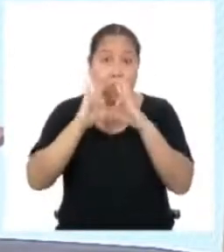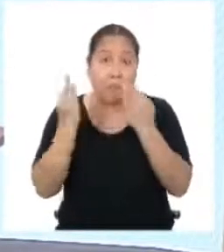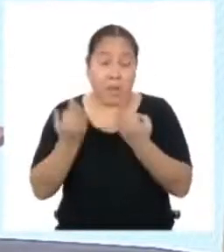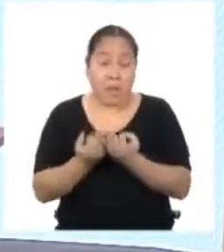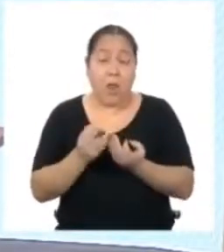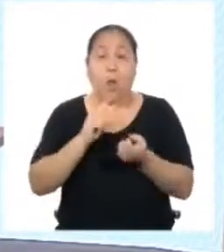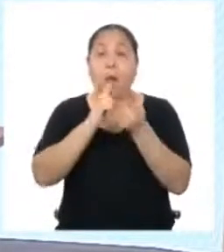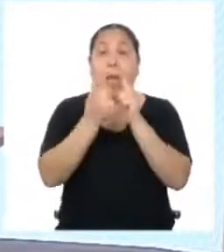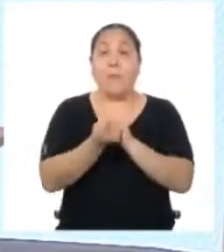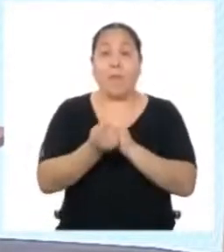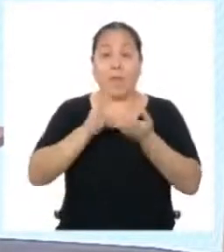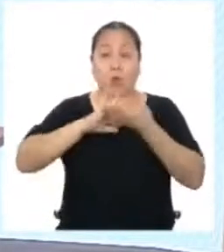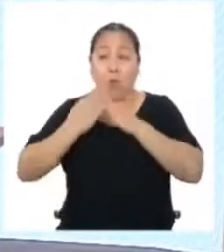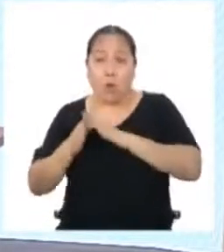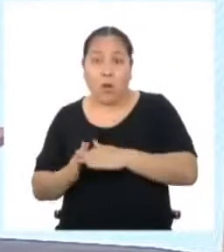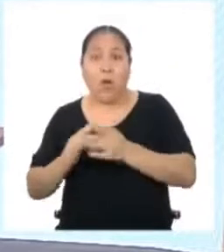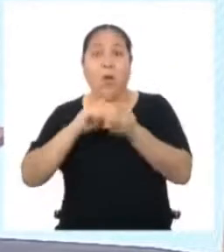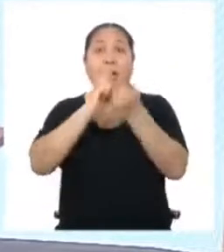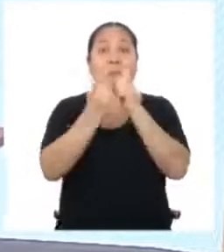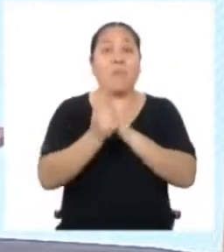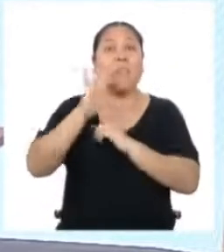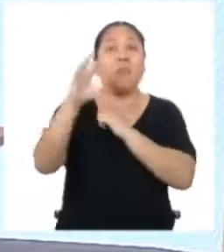Tenemos que proponer y hacer